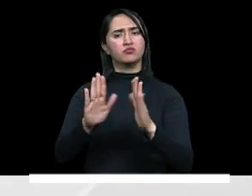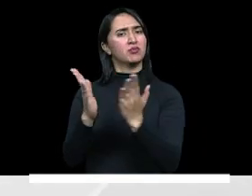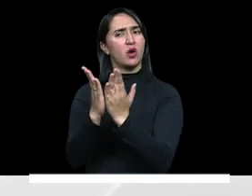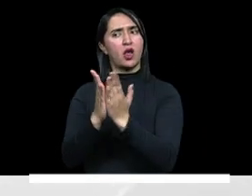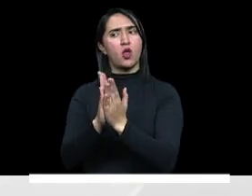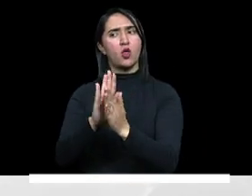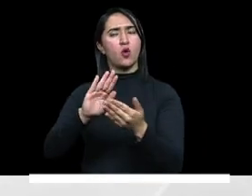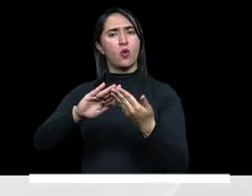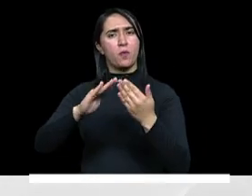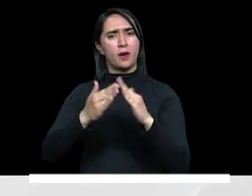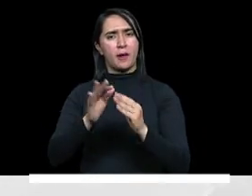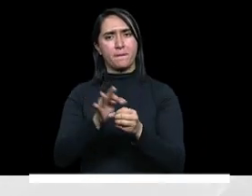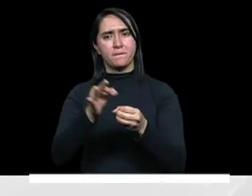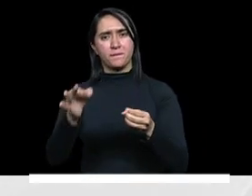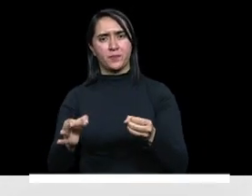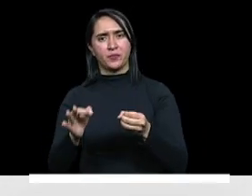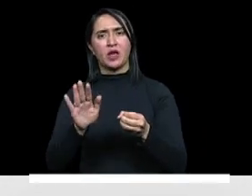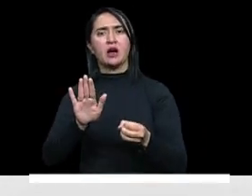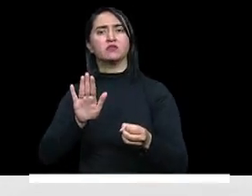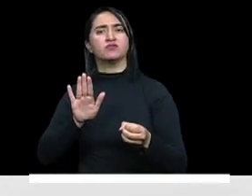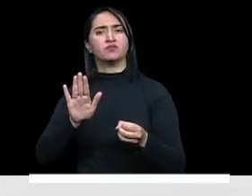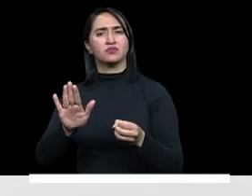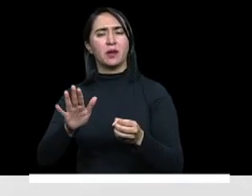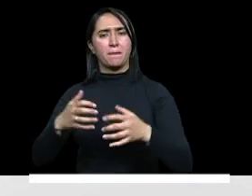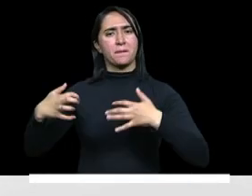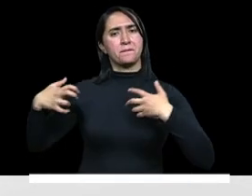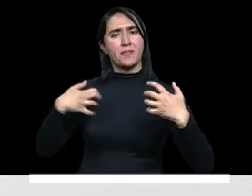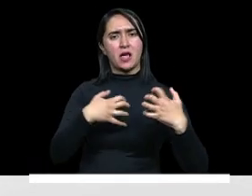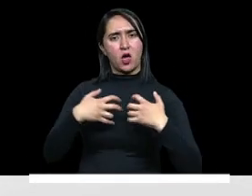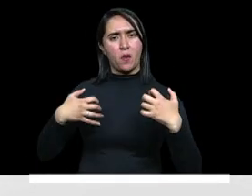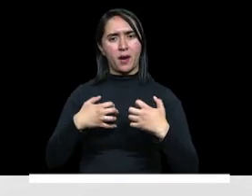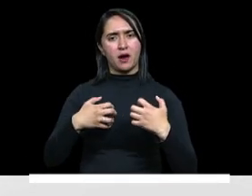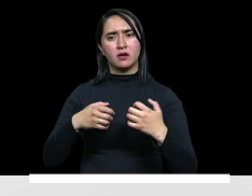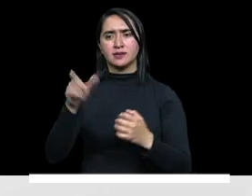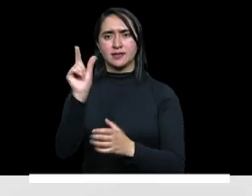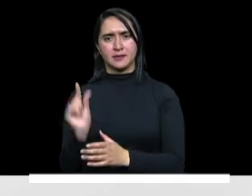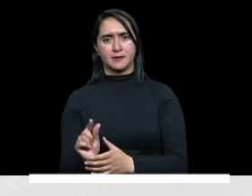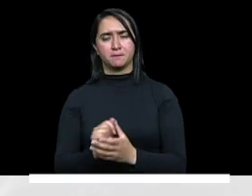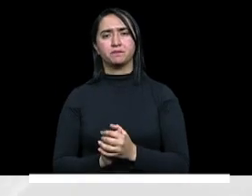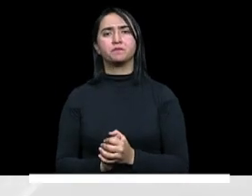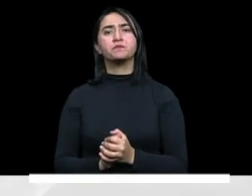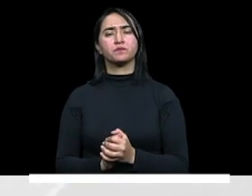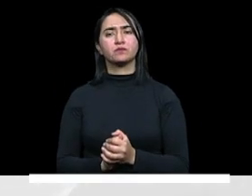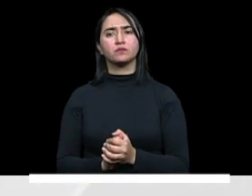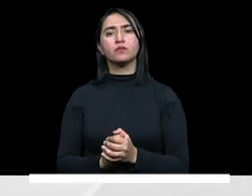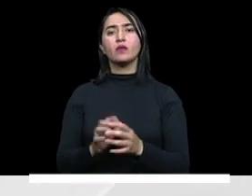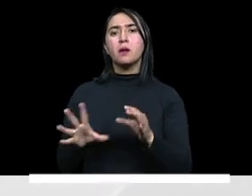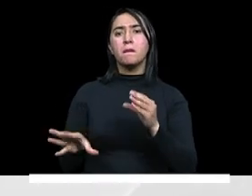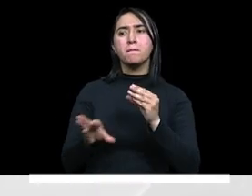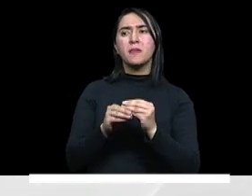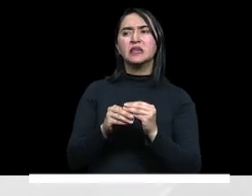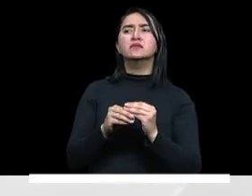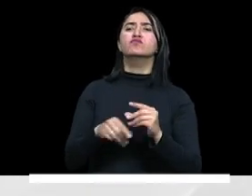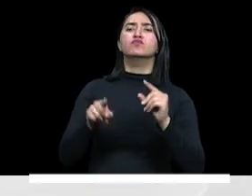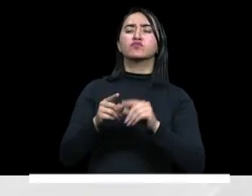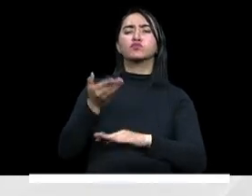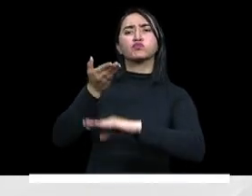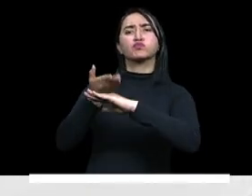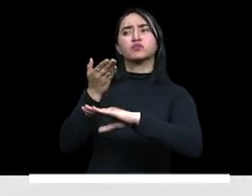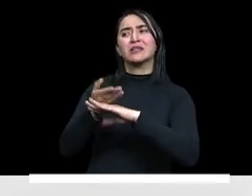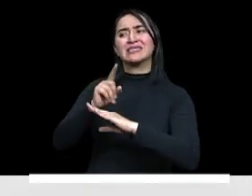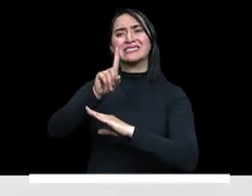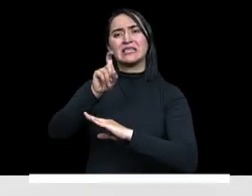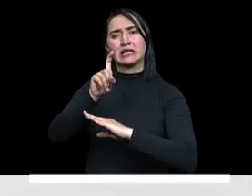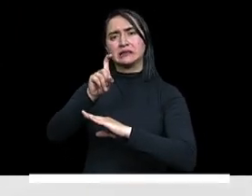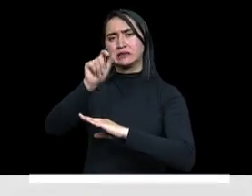en el municipio de Valledupar, en el departamento del Cesar. De otra parte, también en el marco de la cumbre agraria, se priorizaron seis